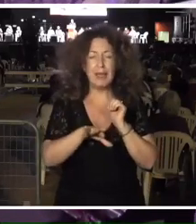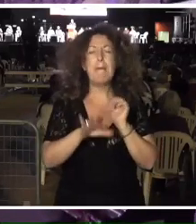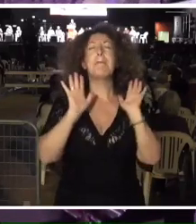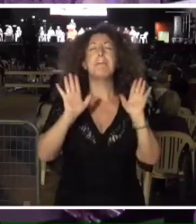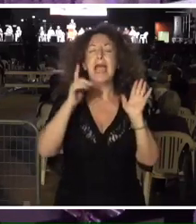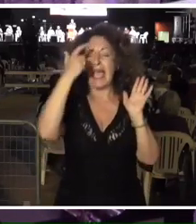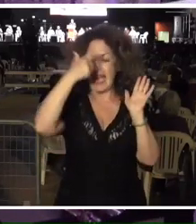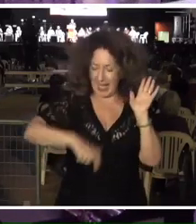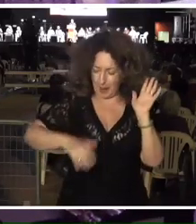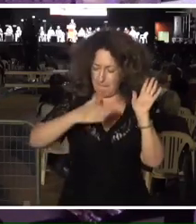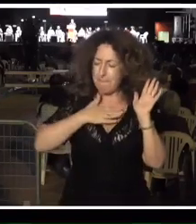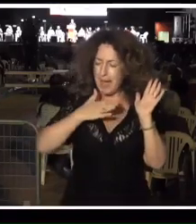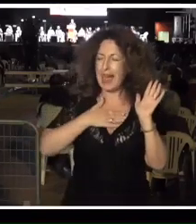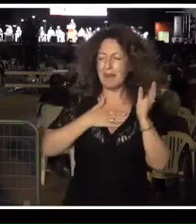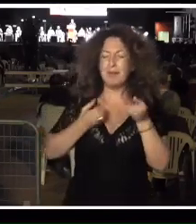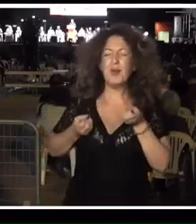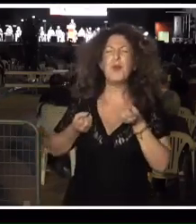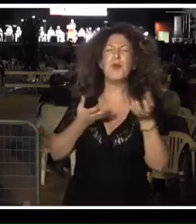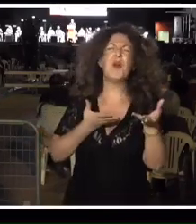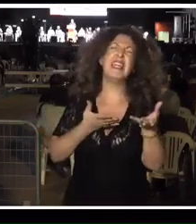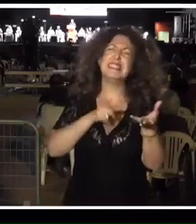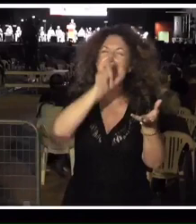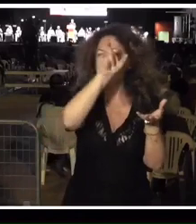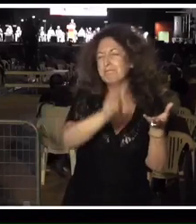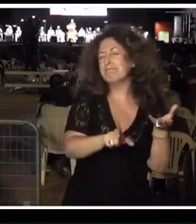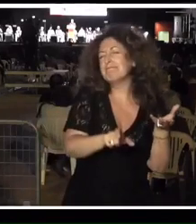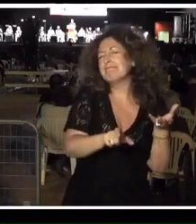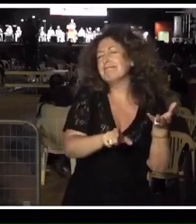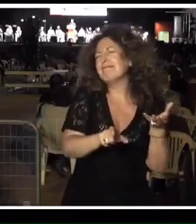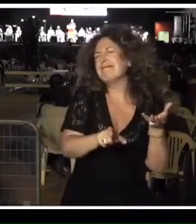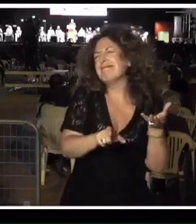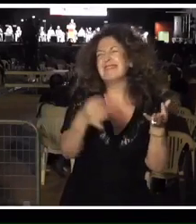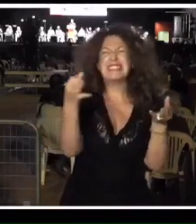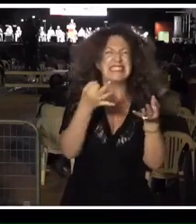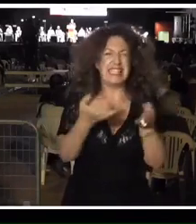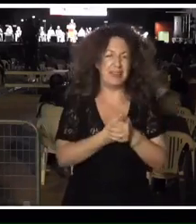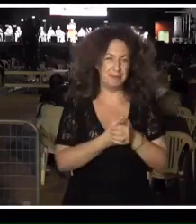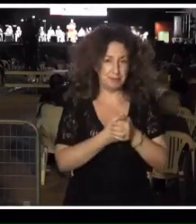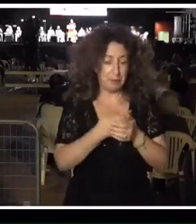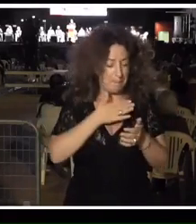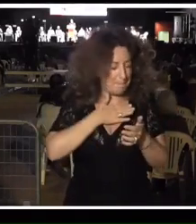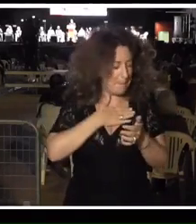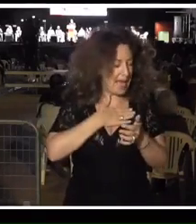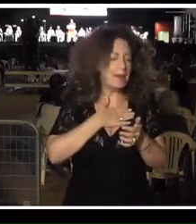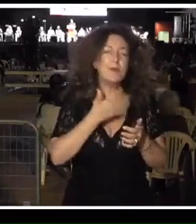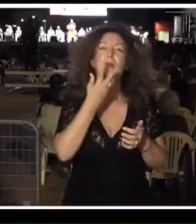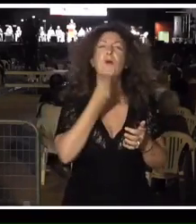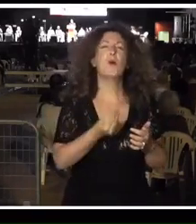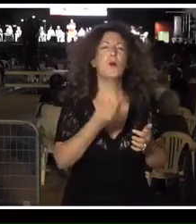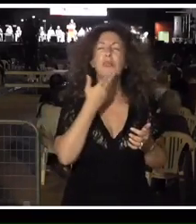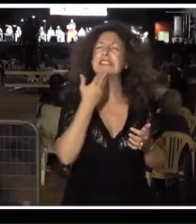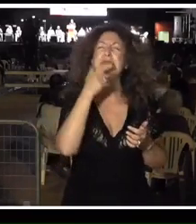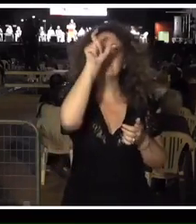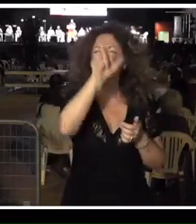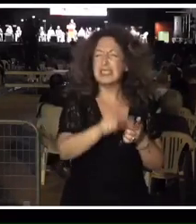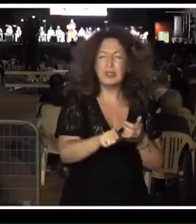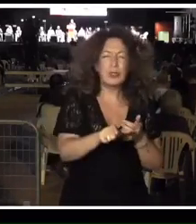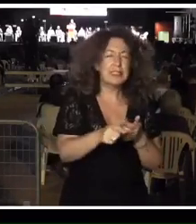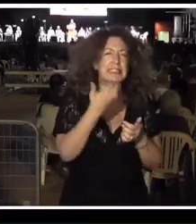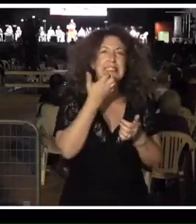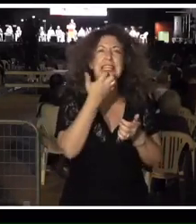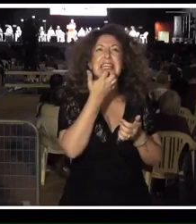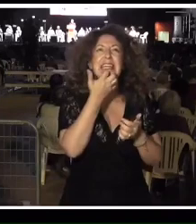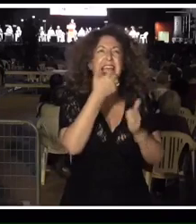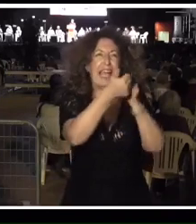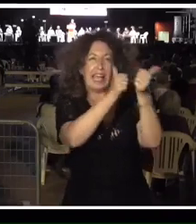que para mí ha significado Julio. Julio ha sido siempre, para mí, un militante ejemplar, un dirigente al que le